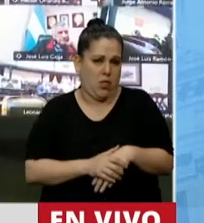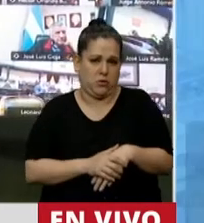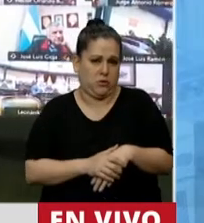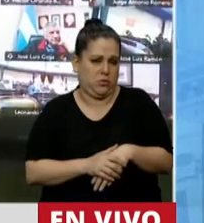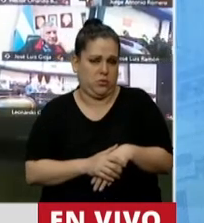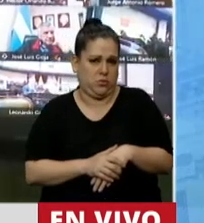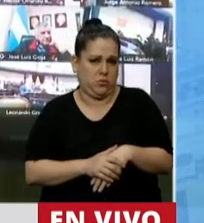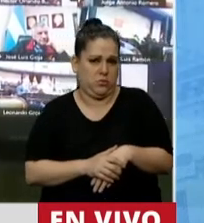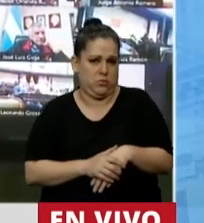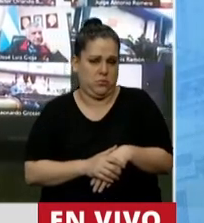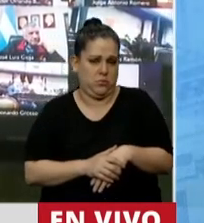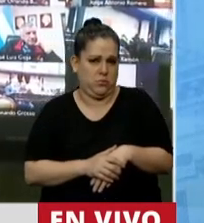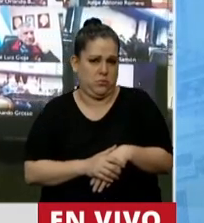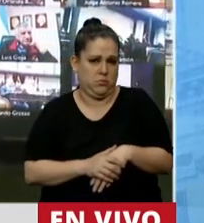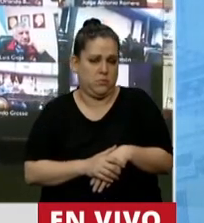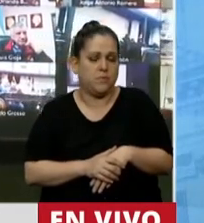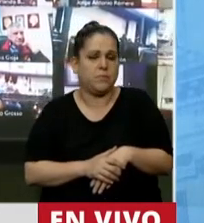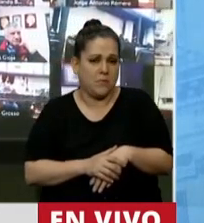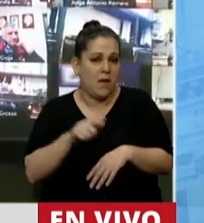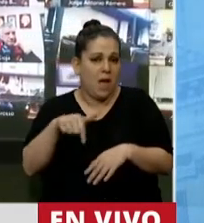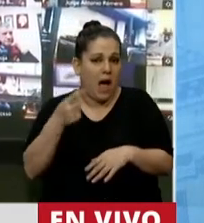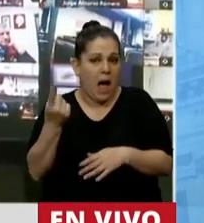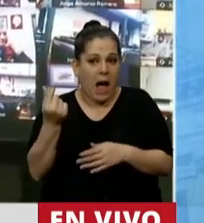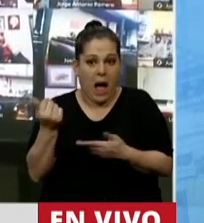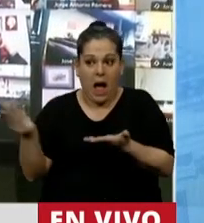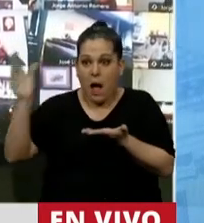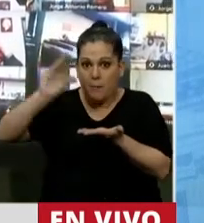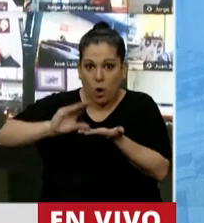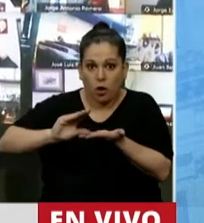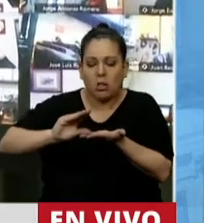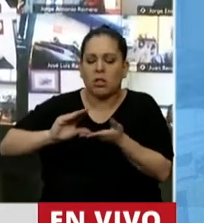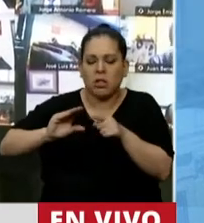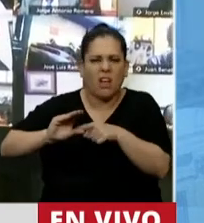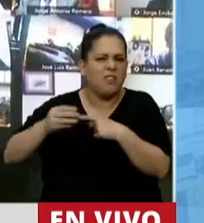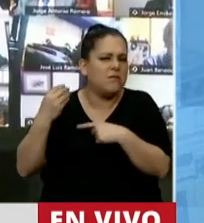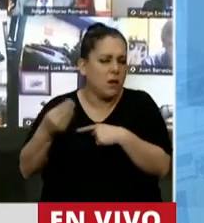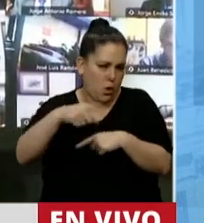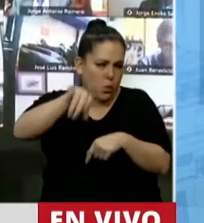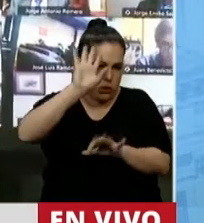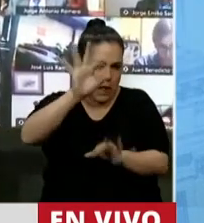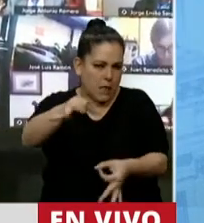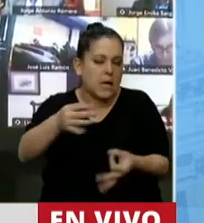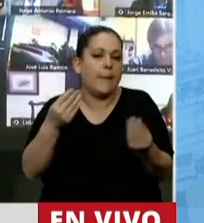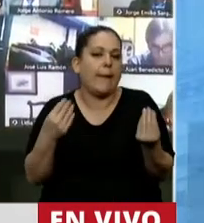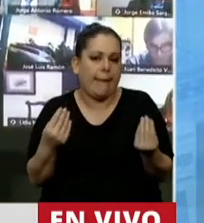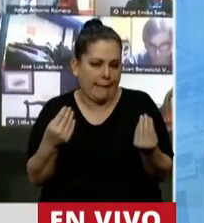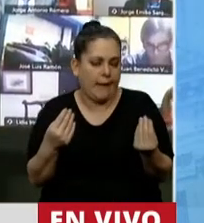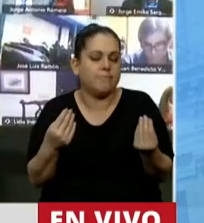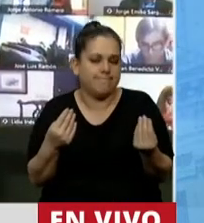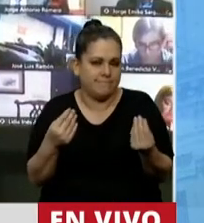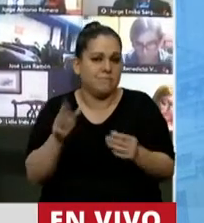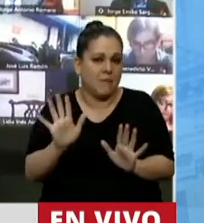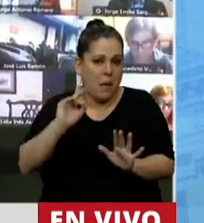en nuestro país. Este aporte lo único que hace, porque ustedes saben que es una